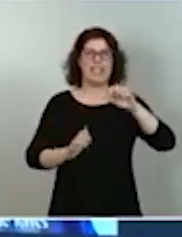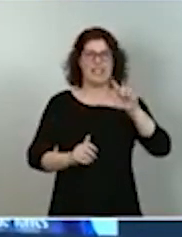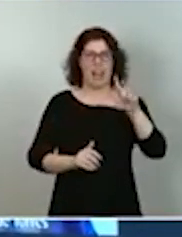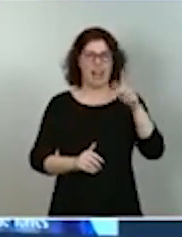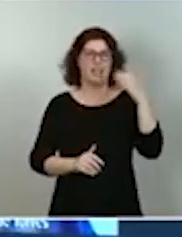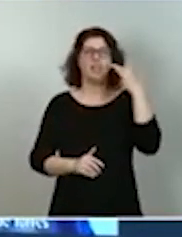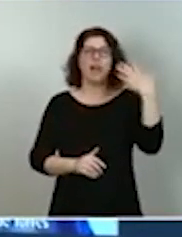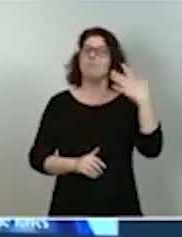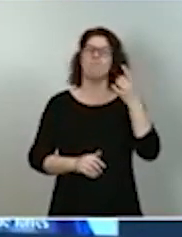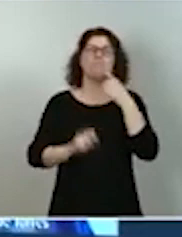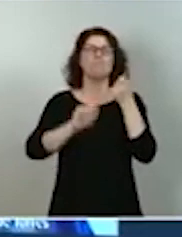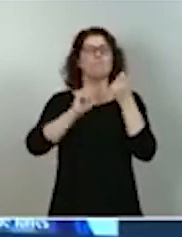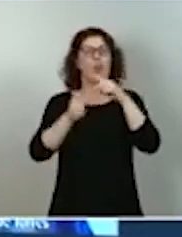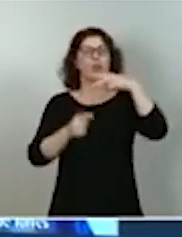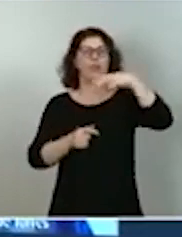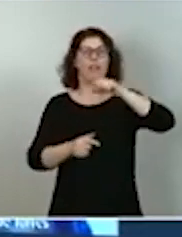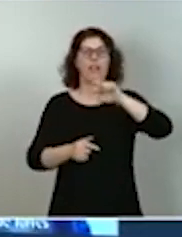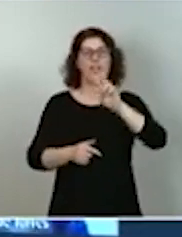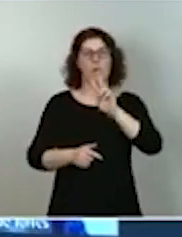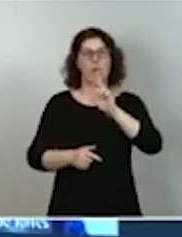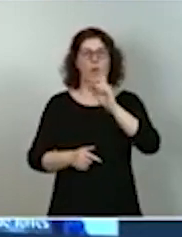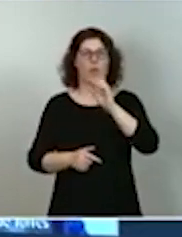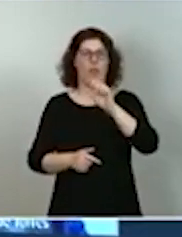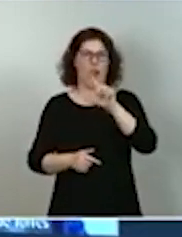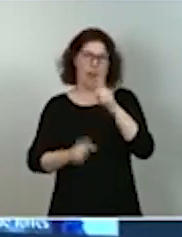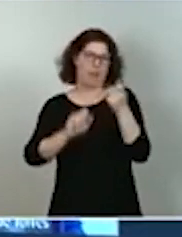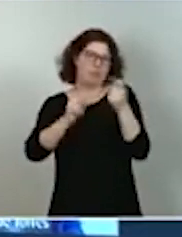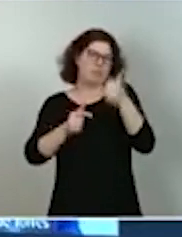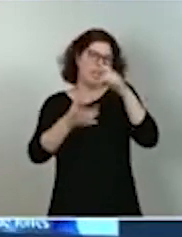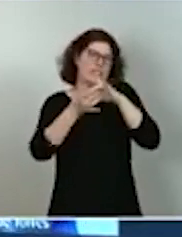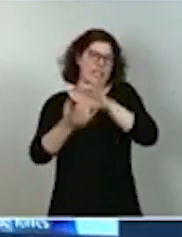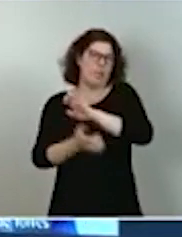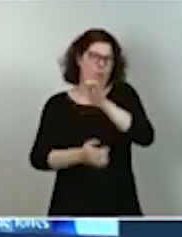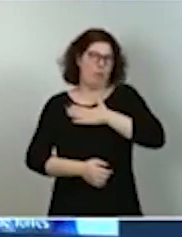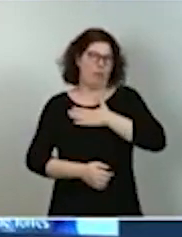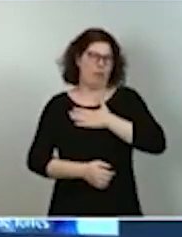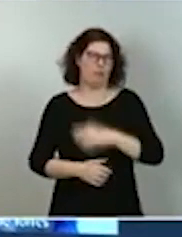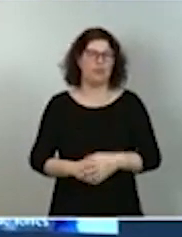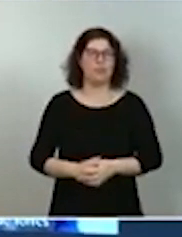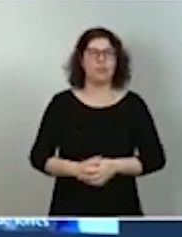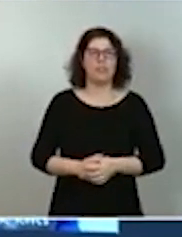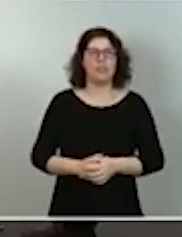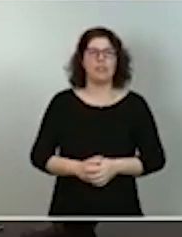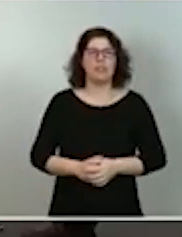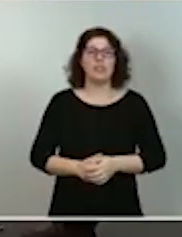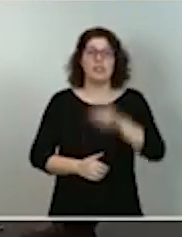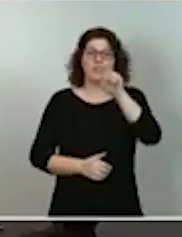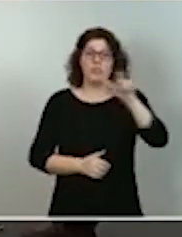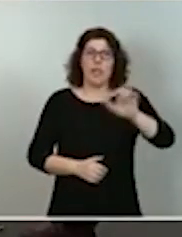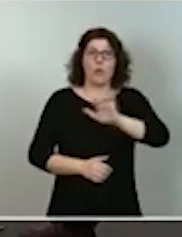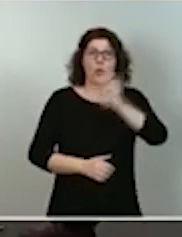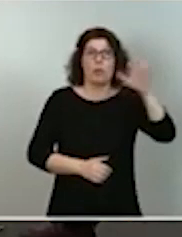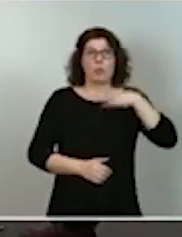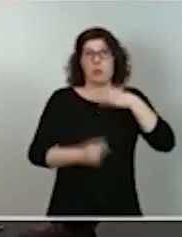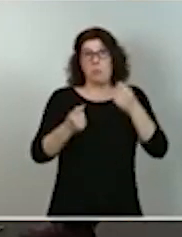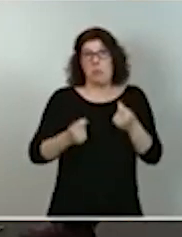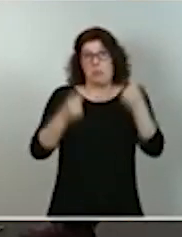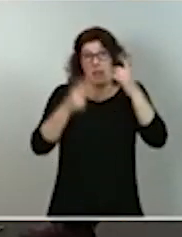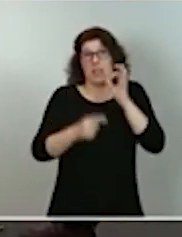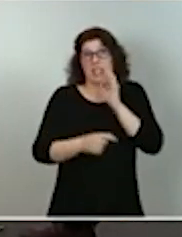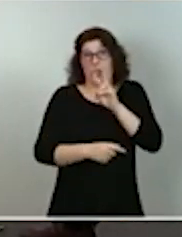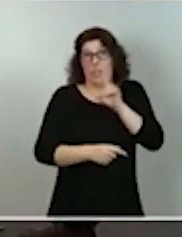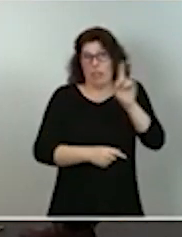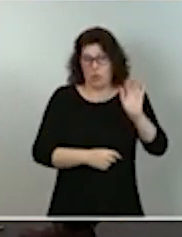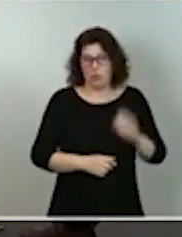nivel europeo. Los europeos, quizá por primera vez en el siglo XXI, asumiéndonos